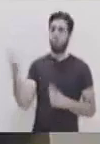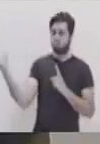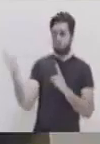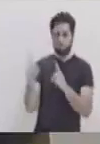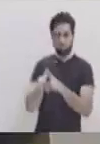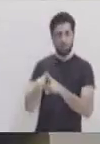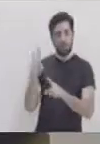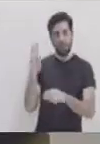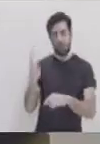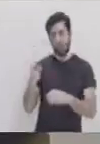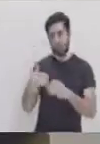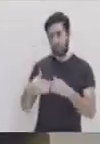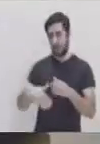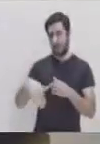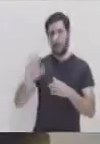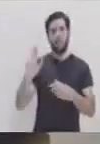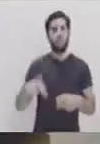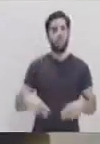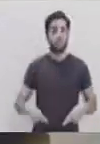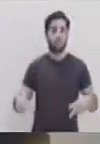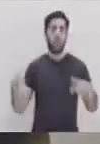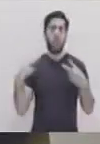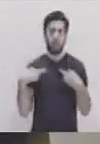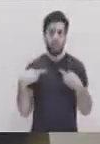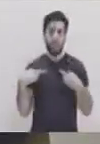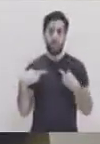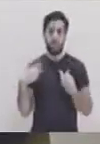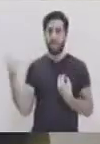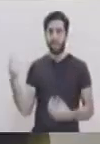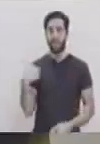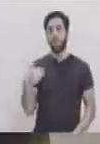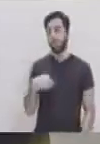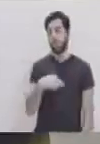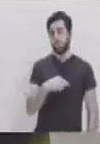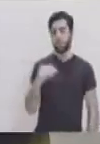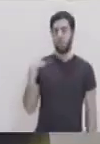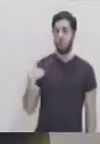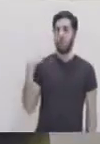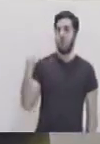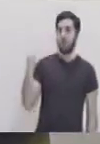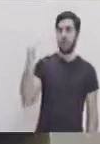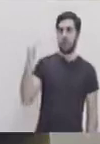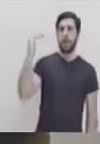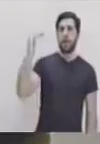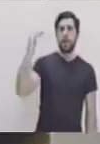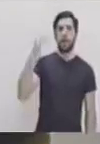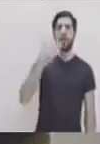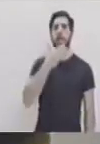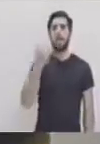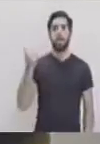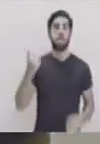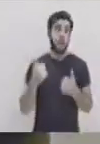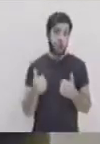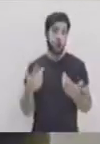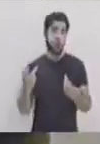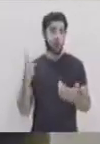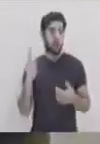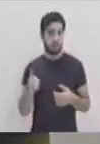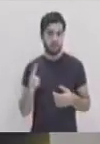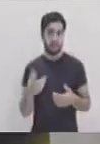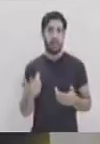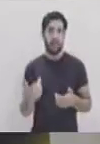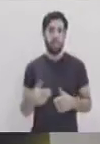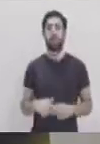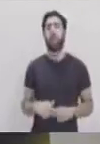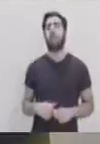persona que no buscamos. Entonces, sí, ver que si esos amigos que tenemos nos hacen crecer personal y profesionalmente